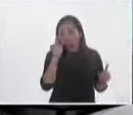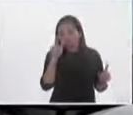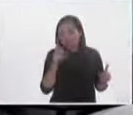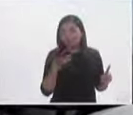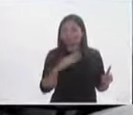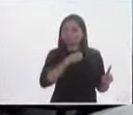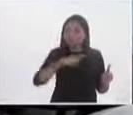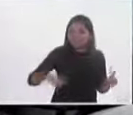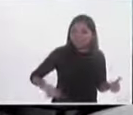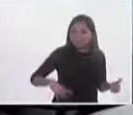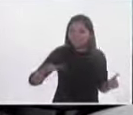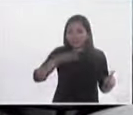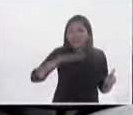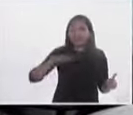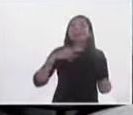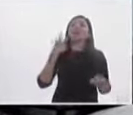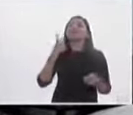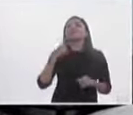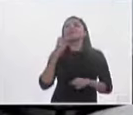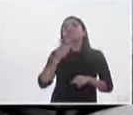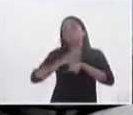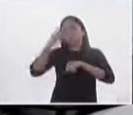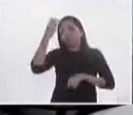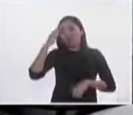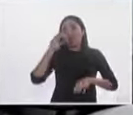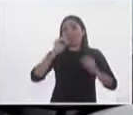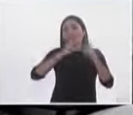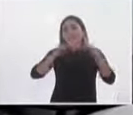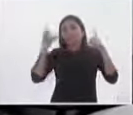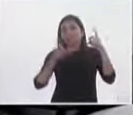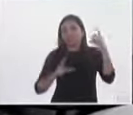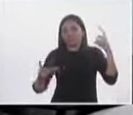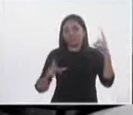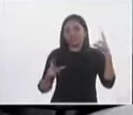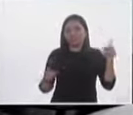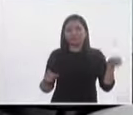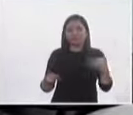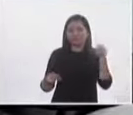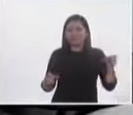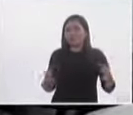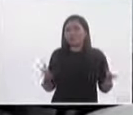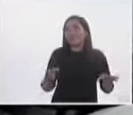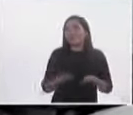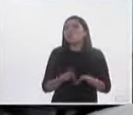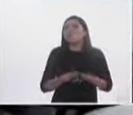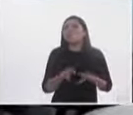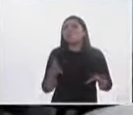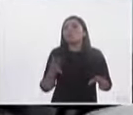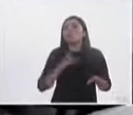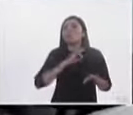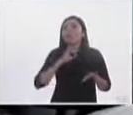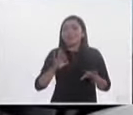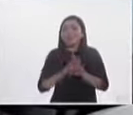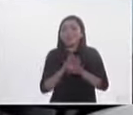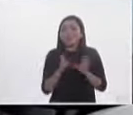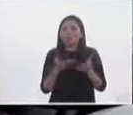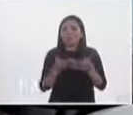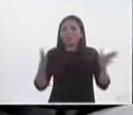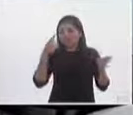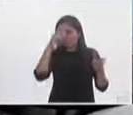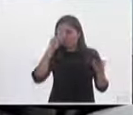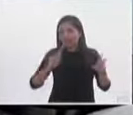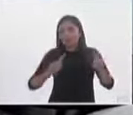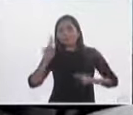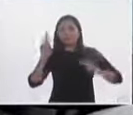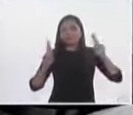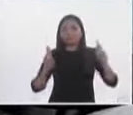municipal en el contexto estatal y en el contexto nacional cómo se pueden digamos abrir las vías de participación